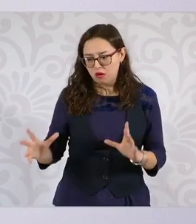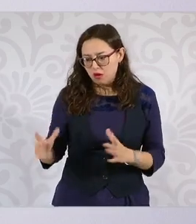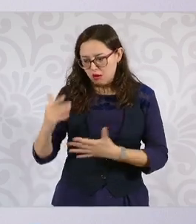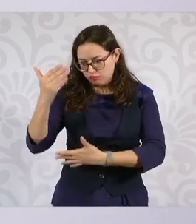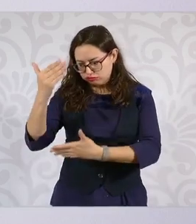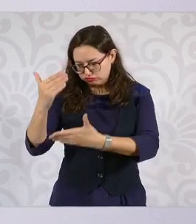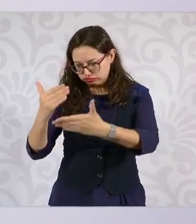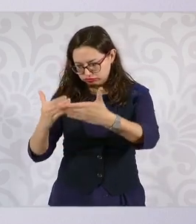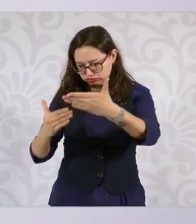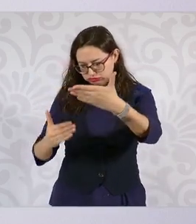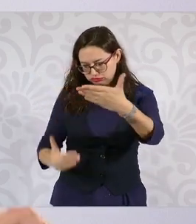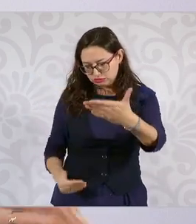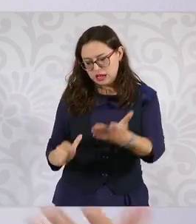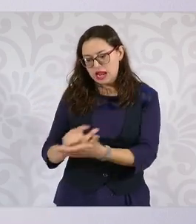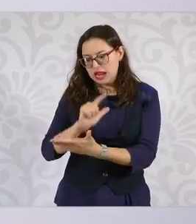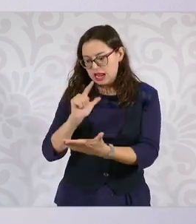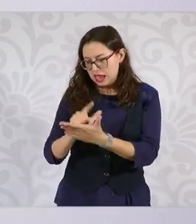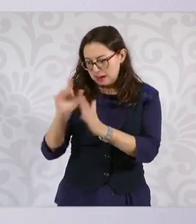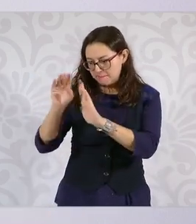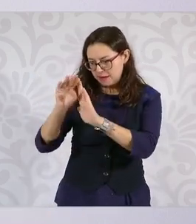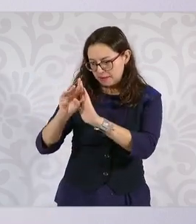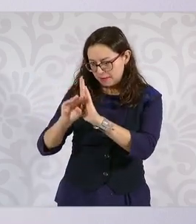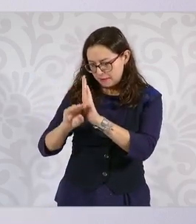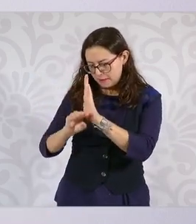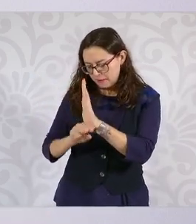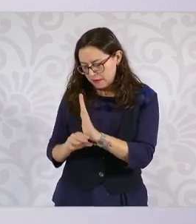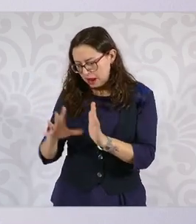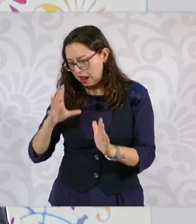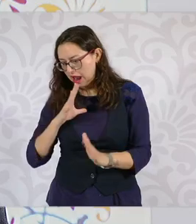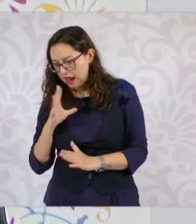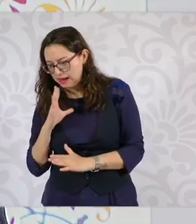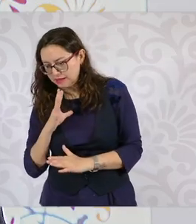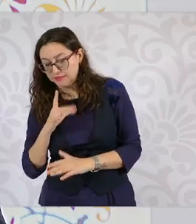que, de acuerdo a la ley de planeación, tiene que desarrollar el gobierno?